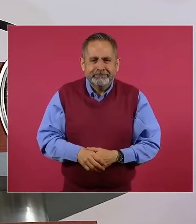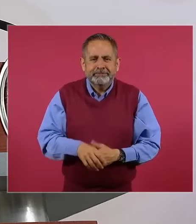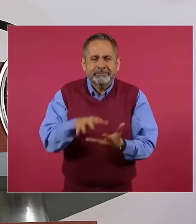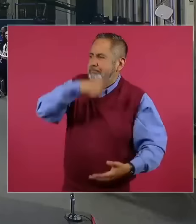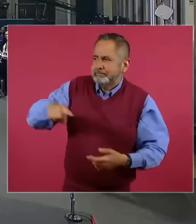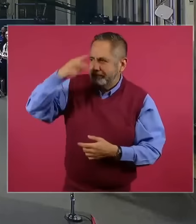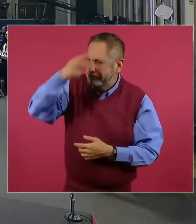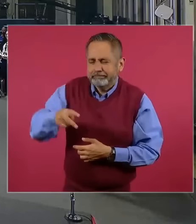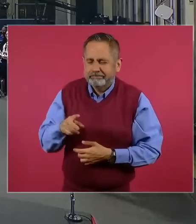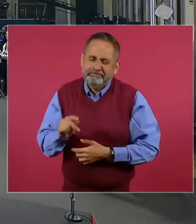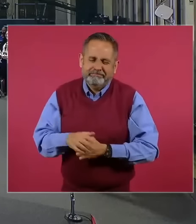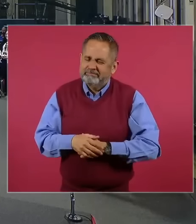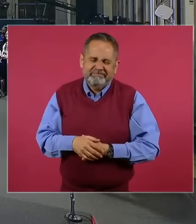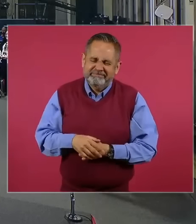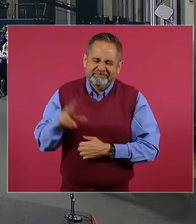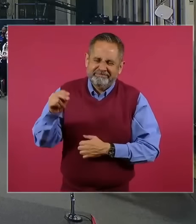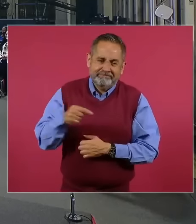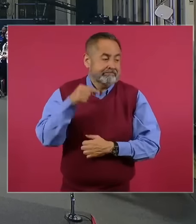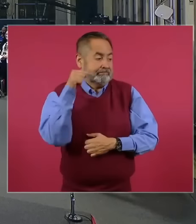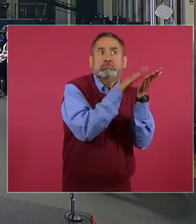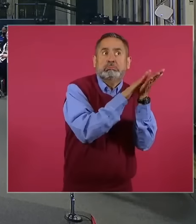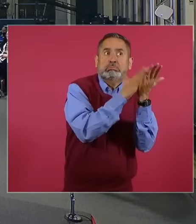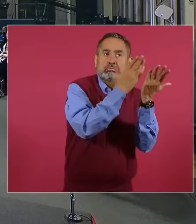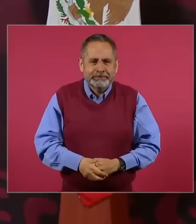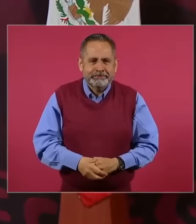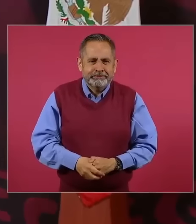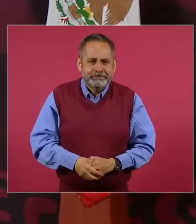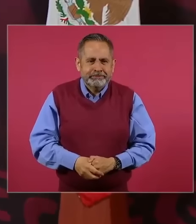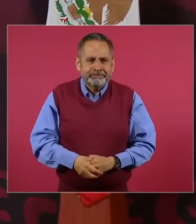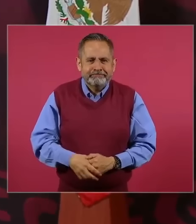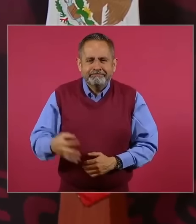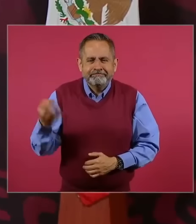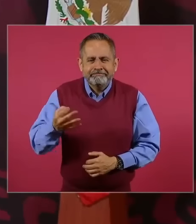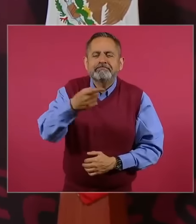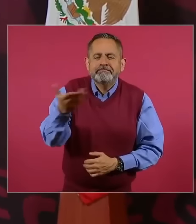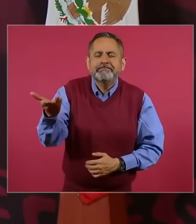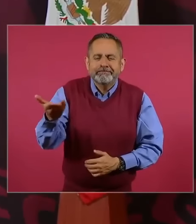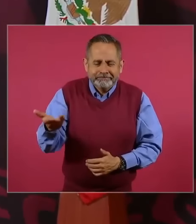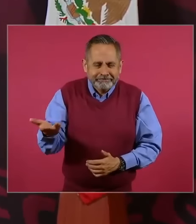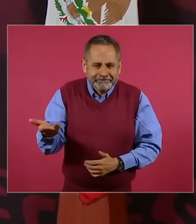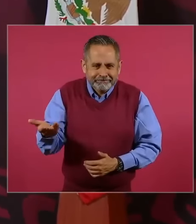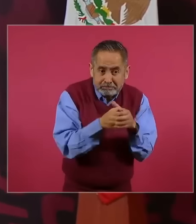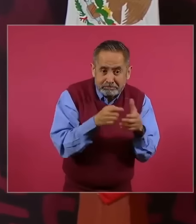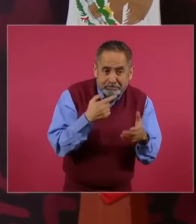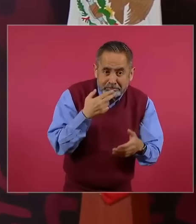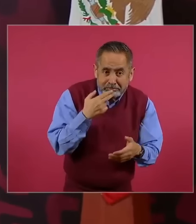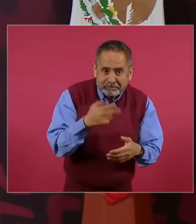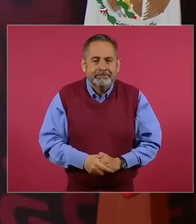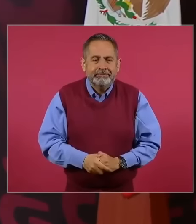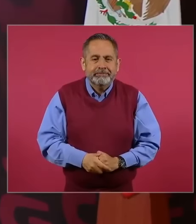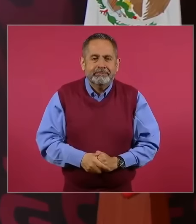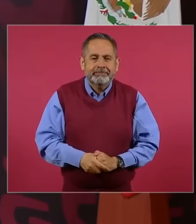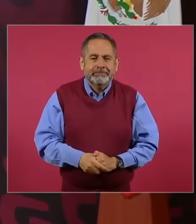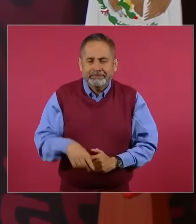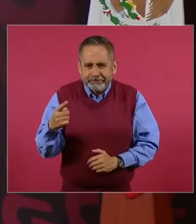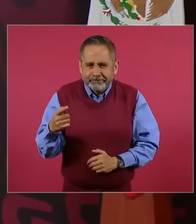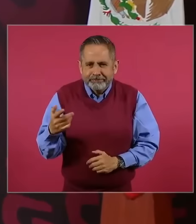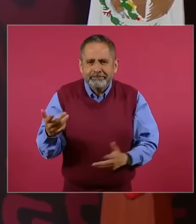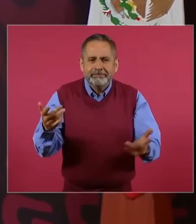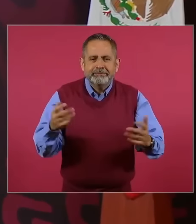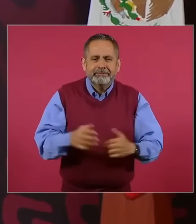los mexicanos, mucho menos, tampoco, ahí está, imagínense eso, sirve al narco, reforma, fíjese,